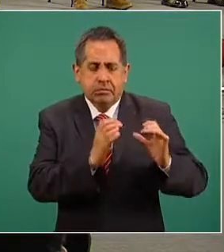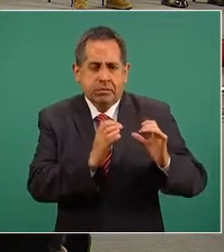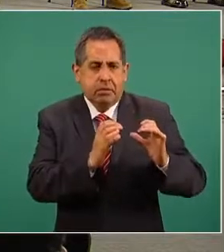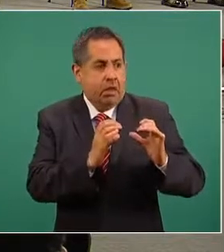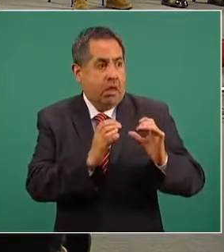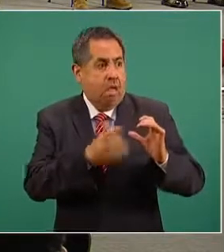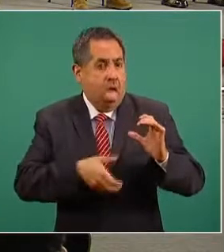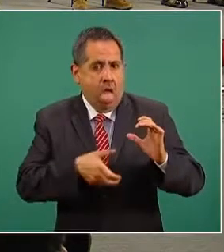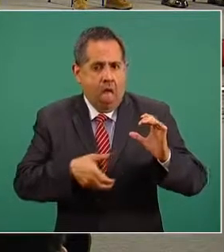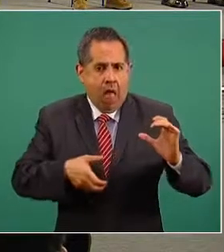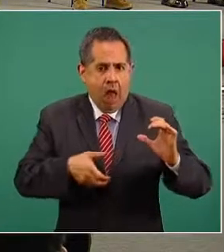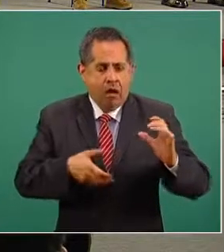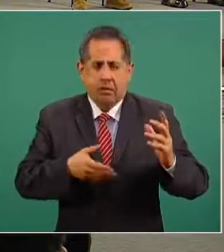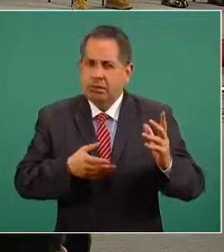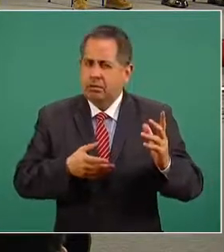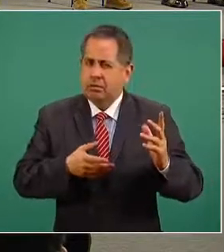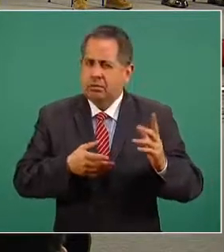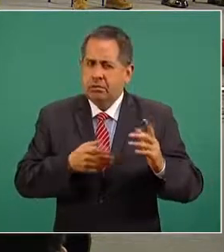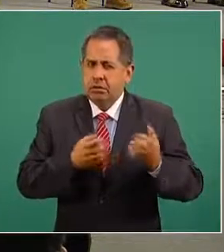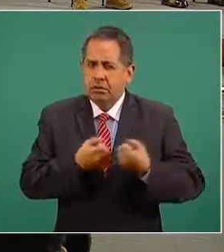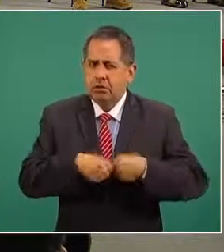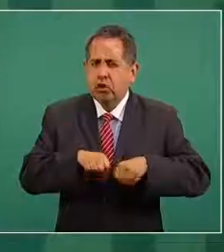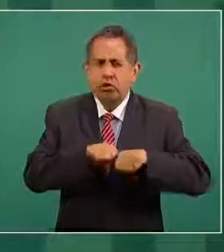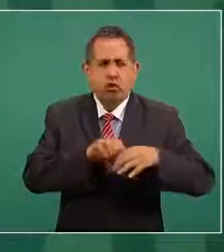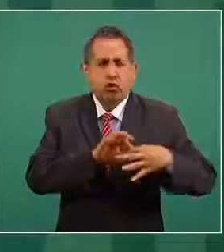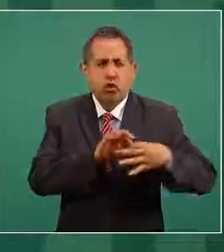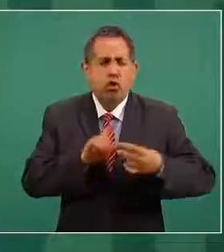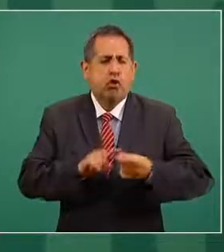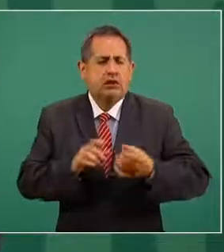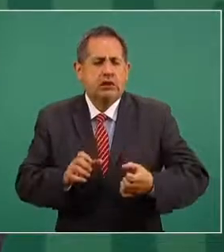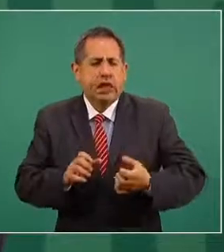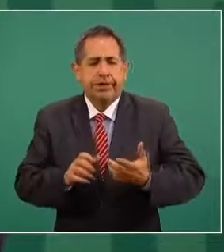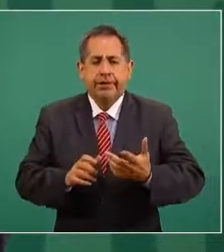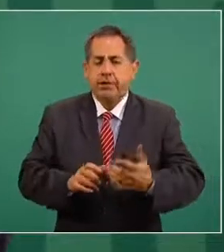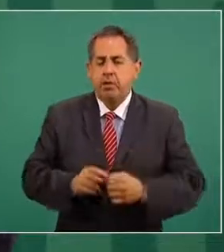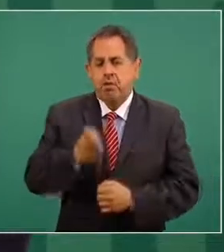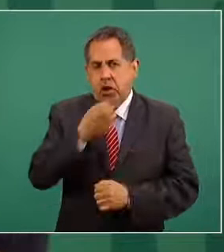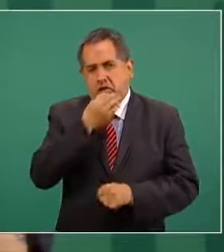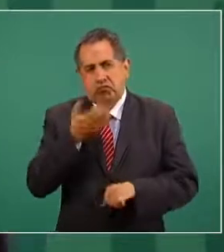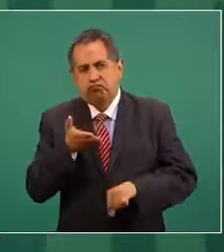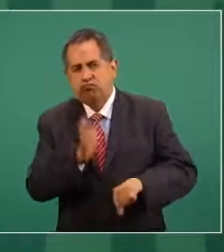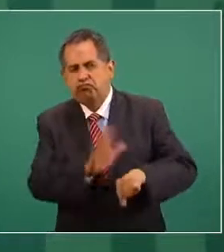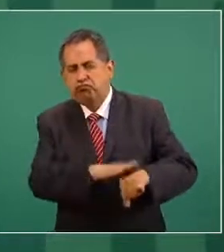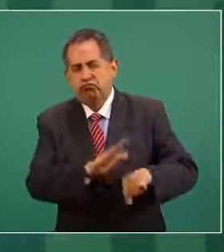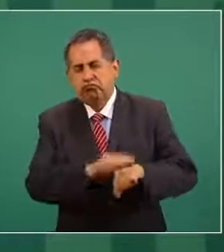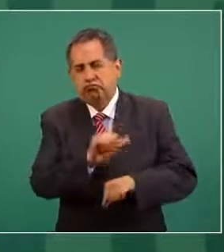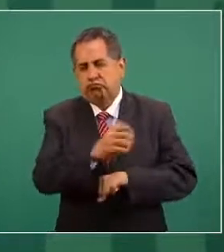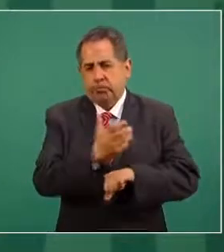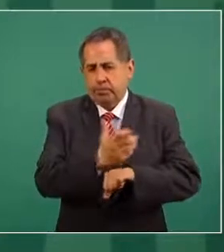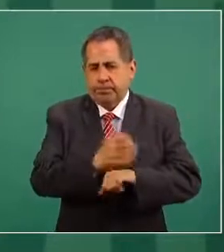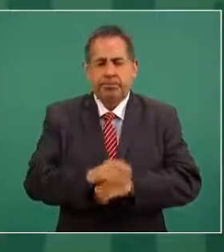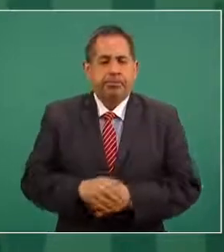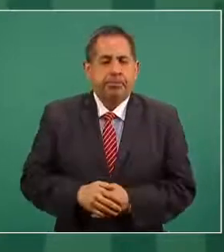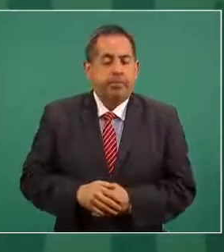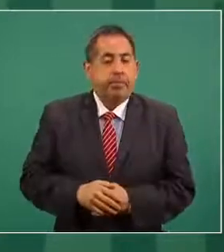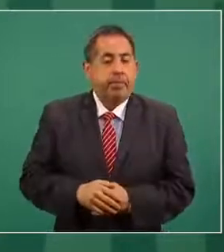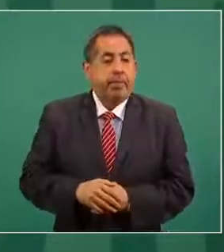Primer punto entonces que hicimos notar y así lo expresamos en todos los ámbitos. Respuesta.